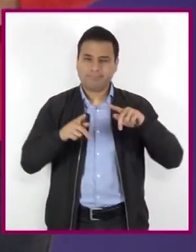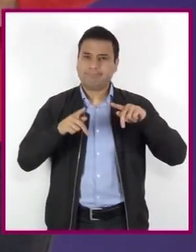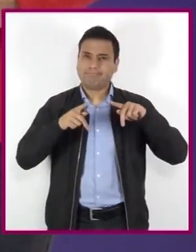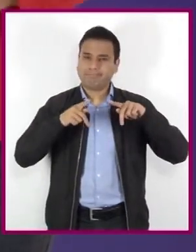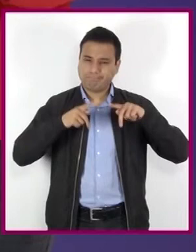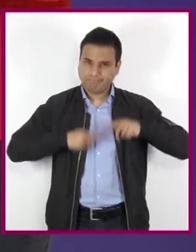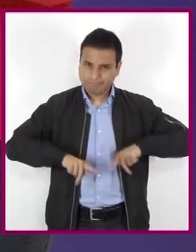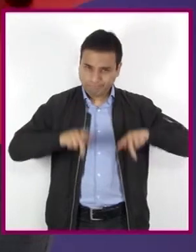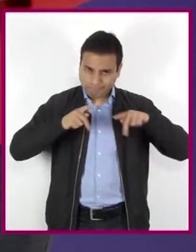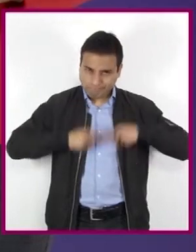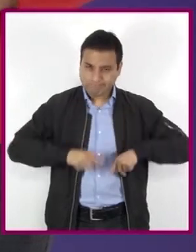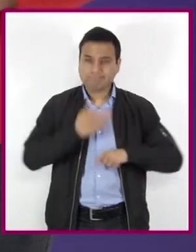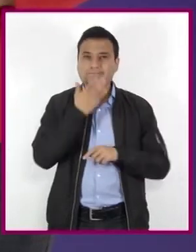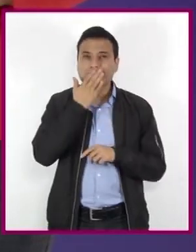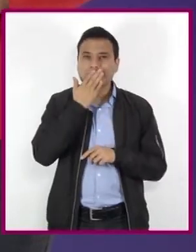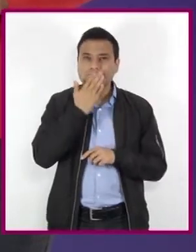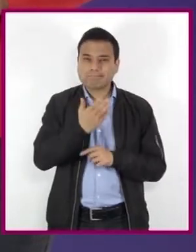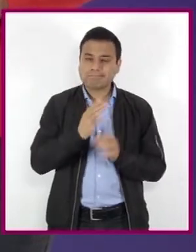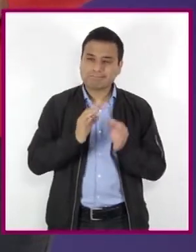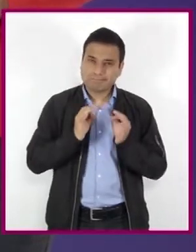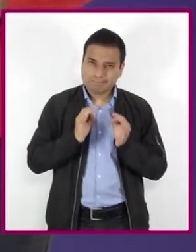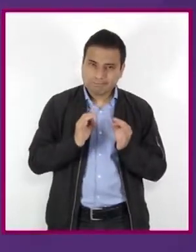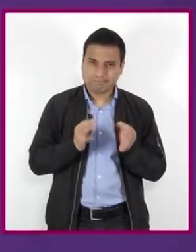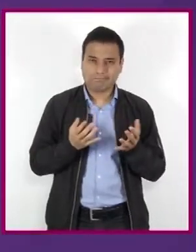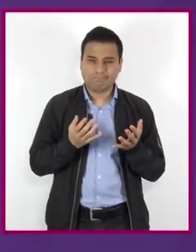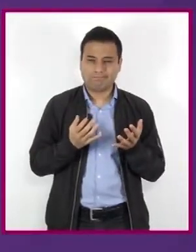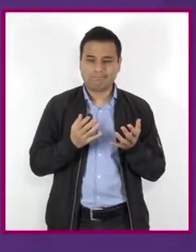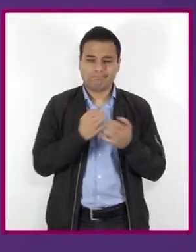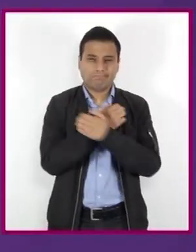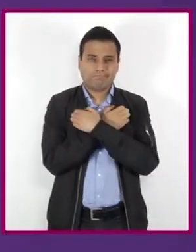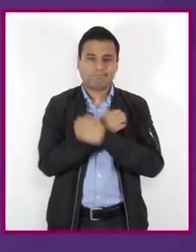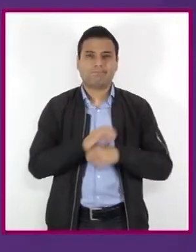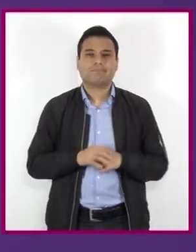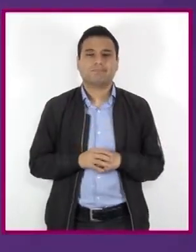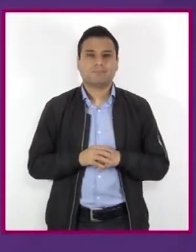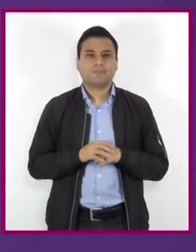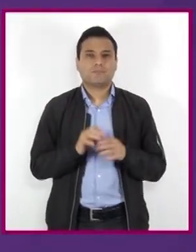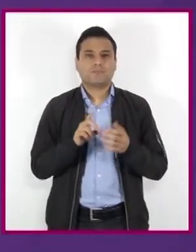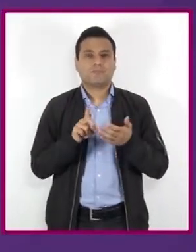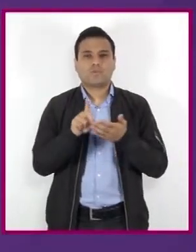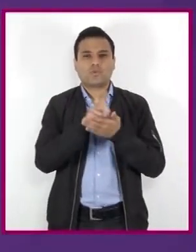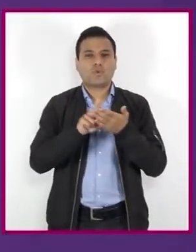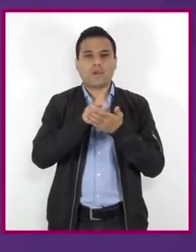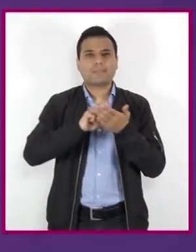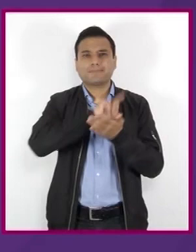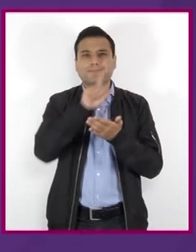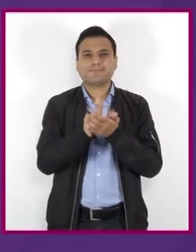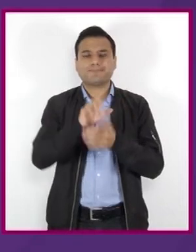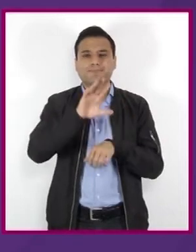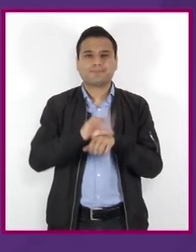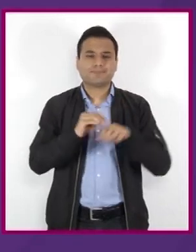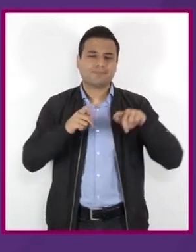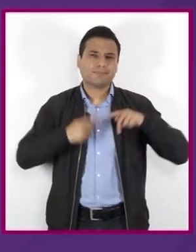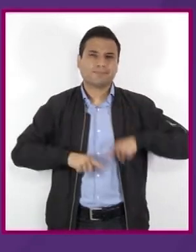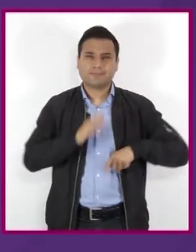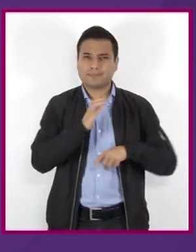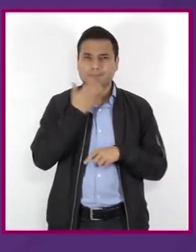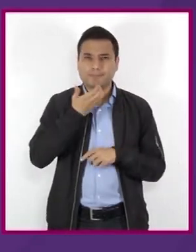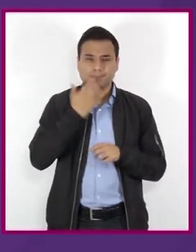experimentan quienes las consumen. Las drogas legales más consumidas en México son